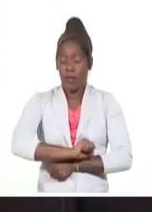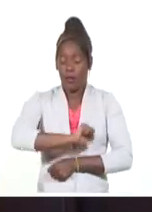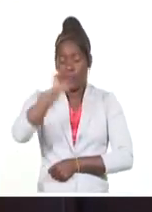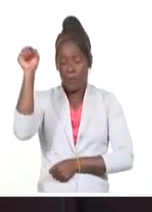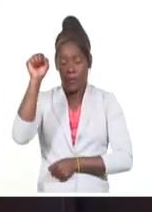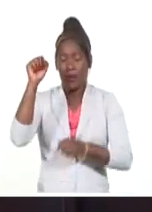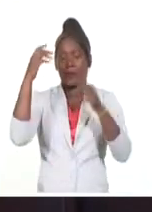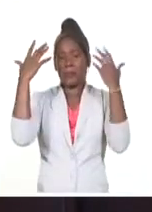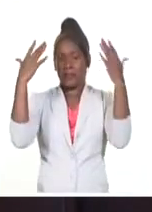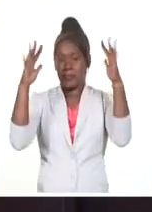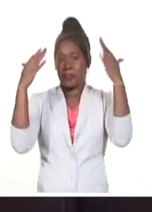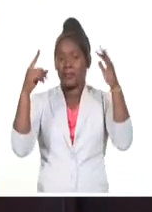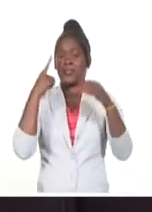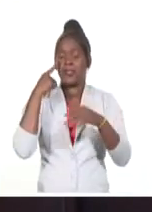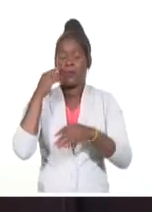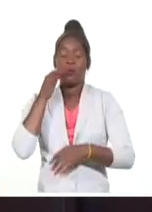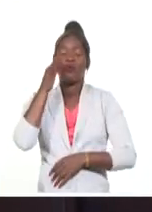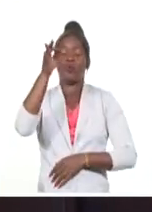Pero también lo vemos.